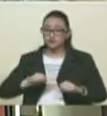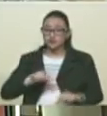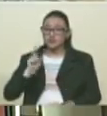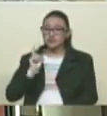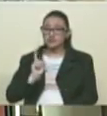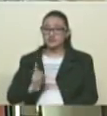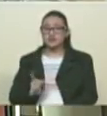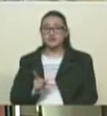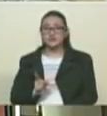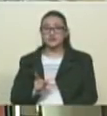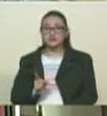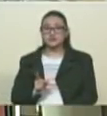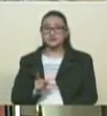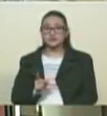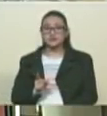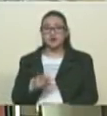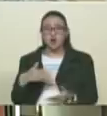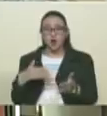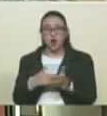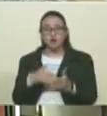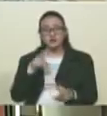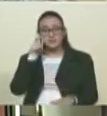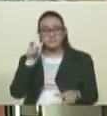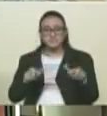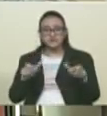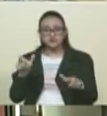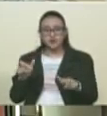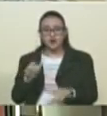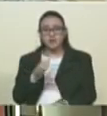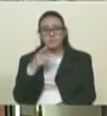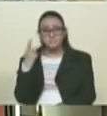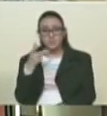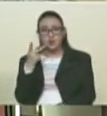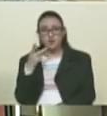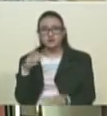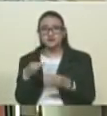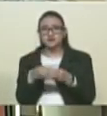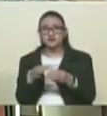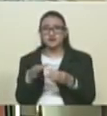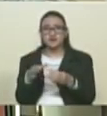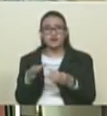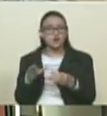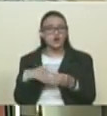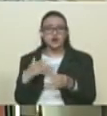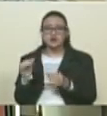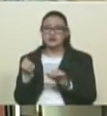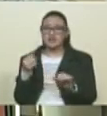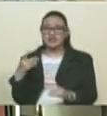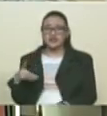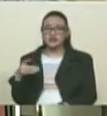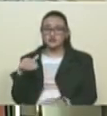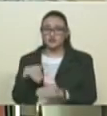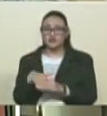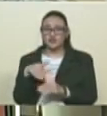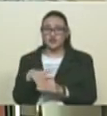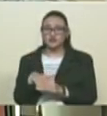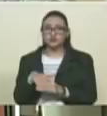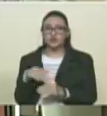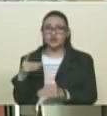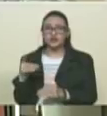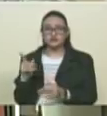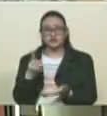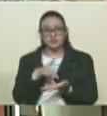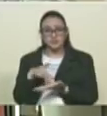específicas contra aquellos partidos políticos que impidan el derecho al voto y el derecho a la